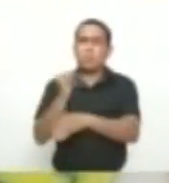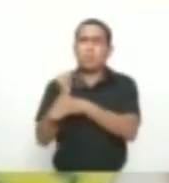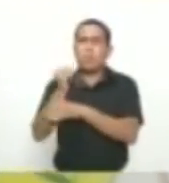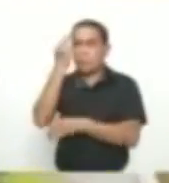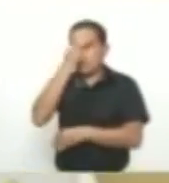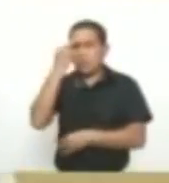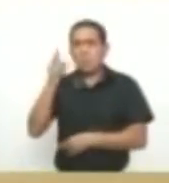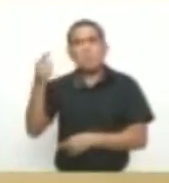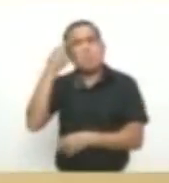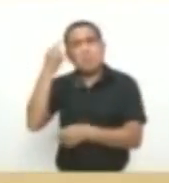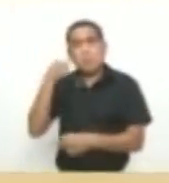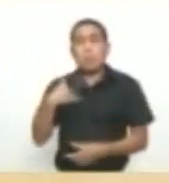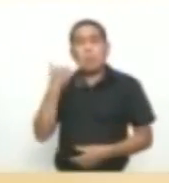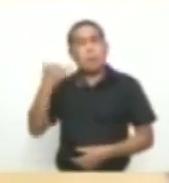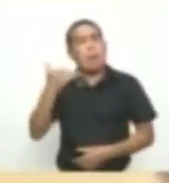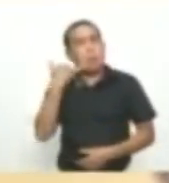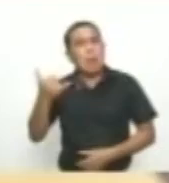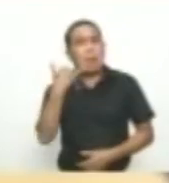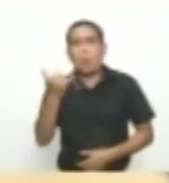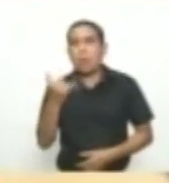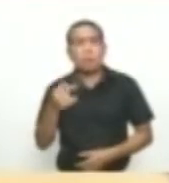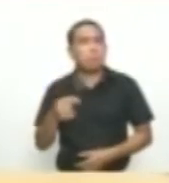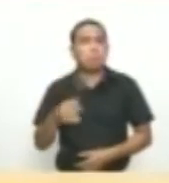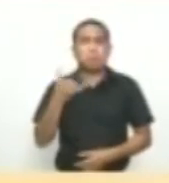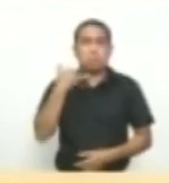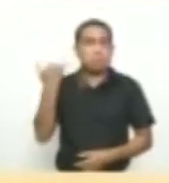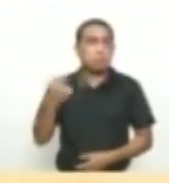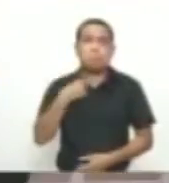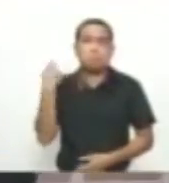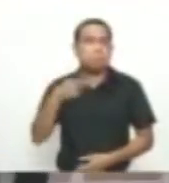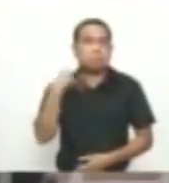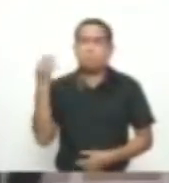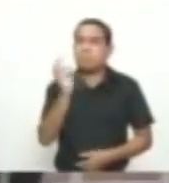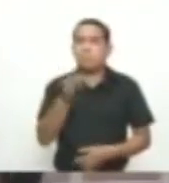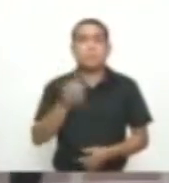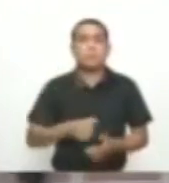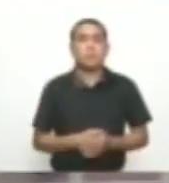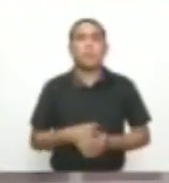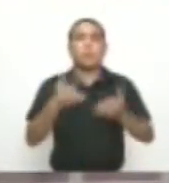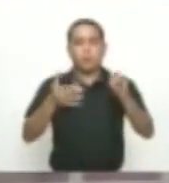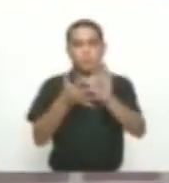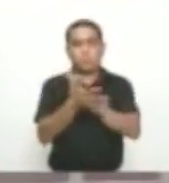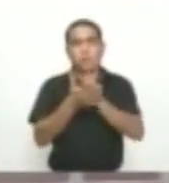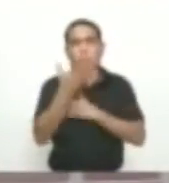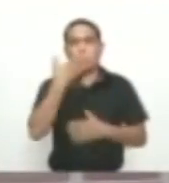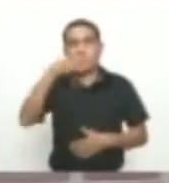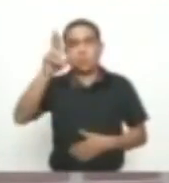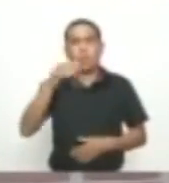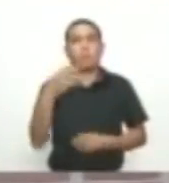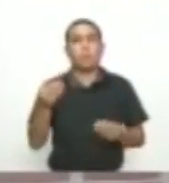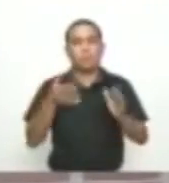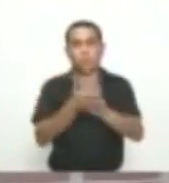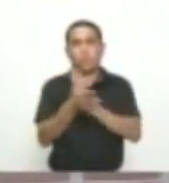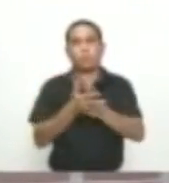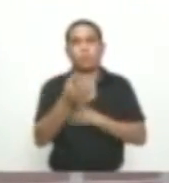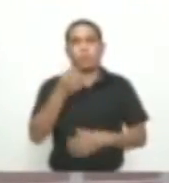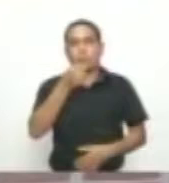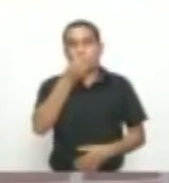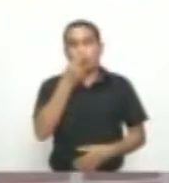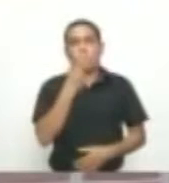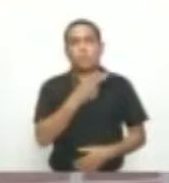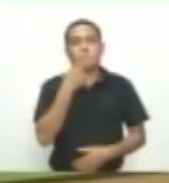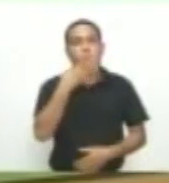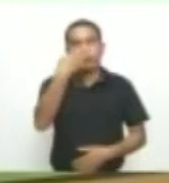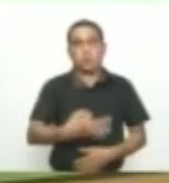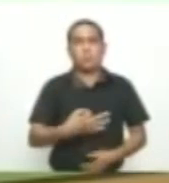insistencia en llamadas telefónicas, no fue posible La información desde Riuacha con Yuri Reales Magdalena en las noticias Un compromiso con la verdad